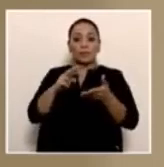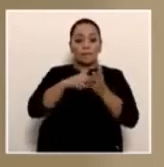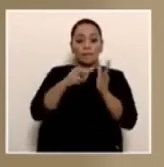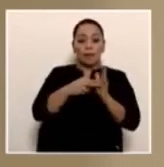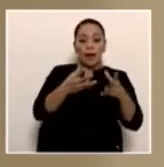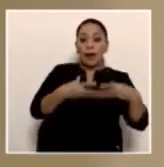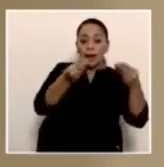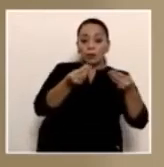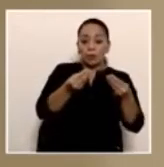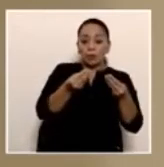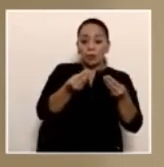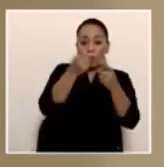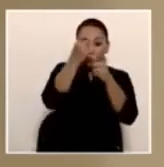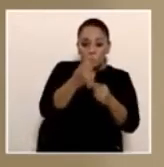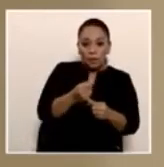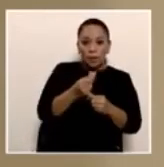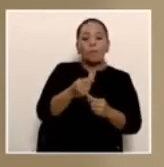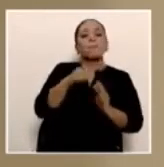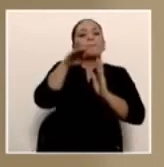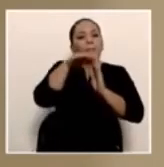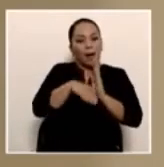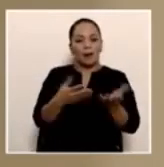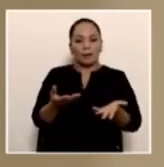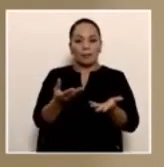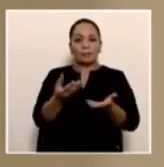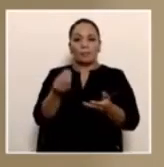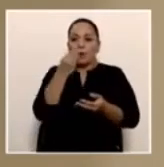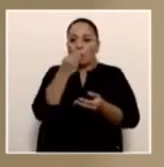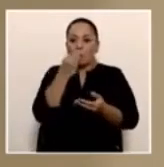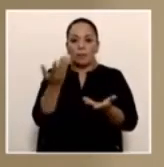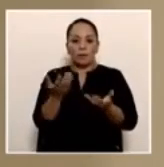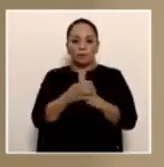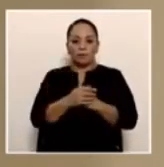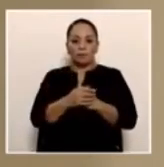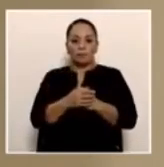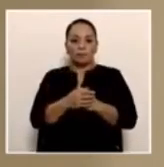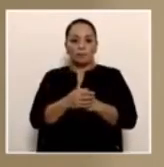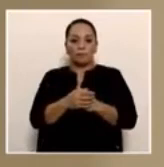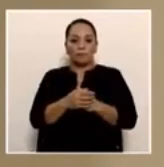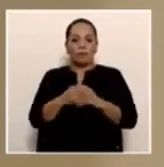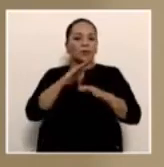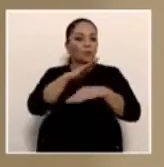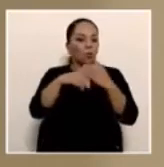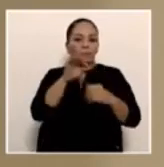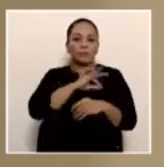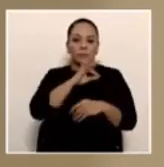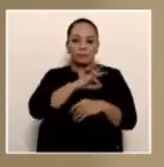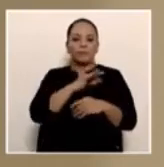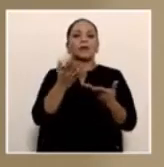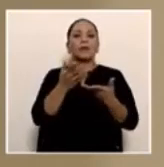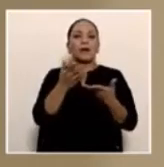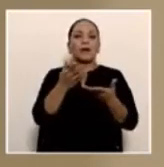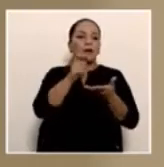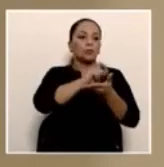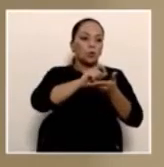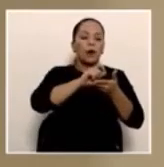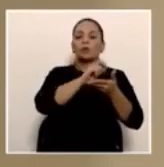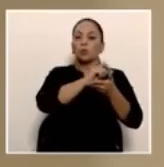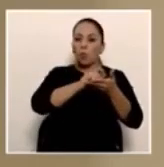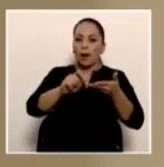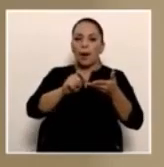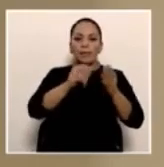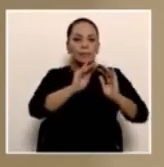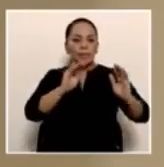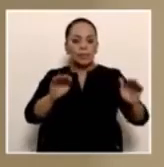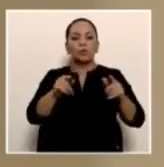presupuestario y mejorar la calidad de la comida a los privados de libertad, a los niños y niñas en las escuelas de Costa Rica, por